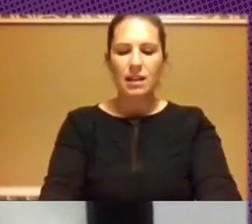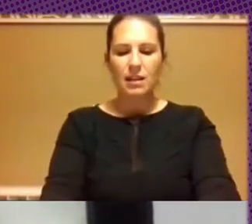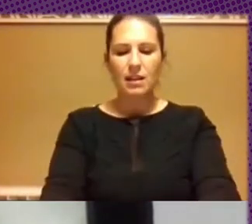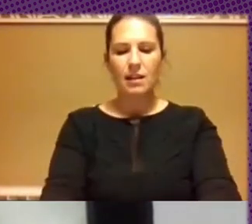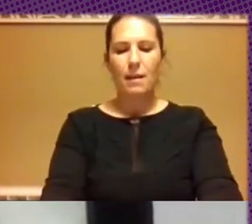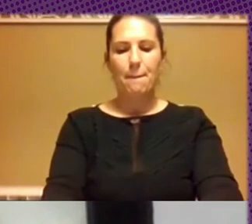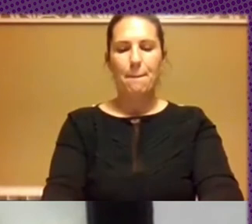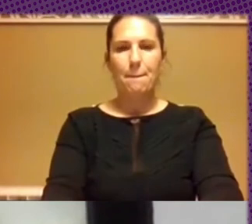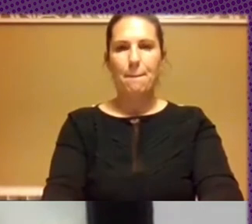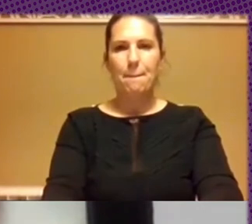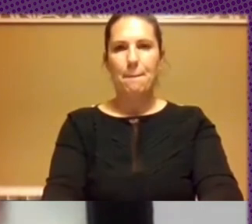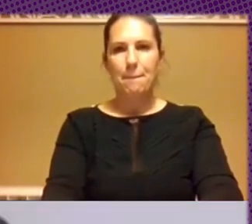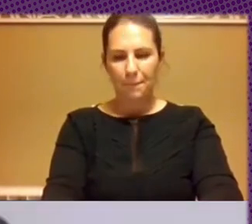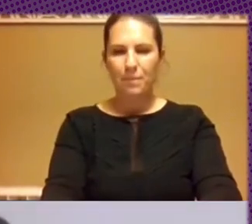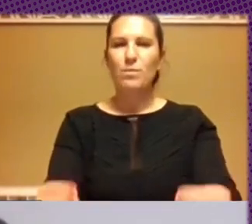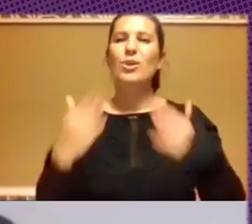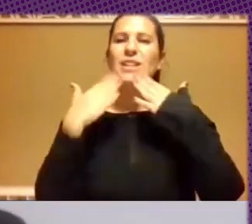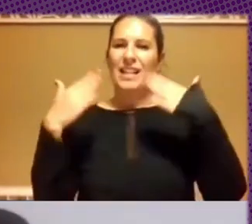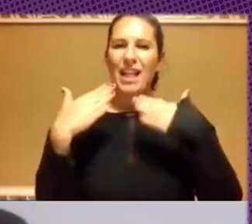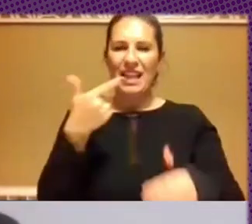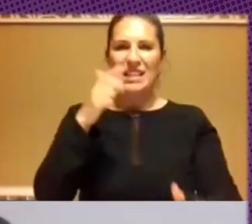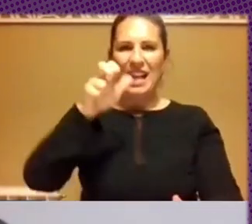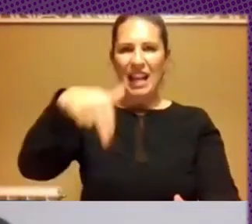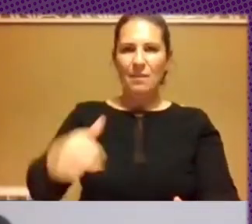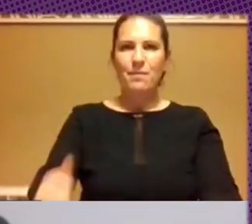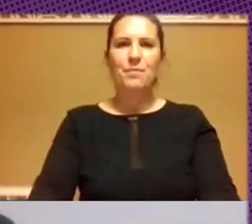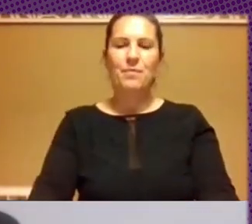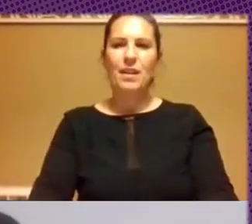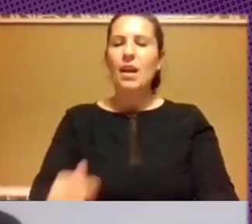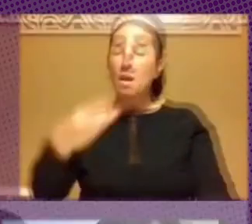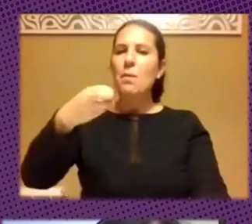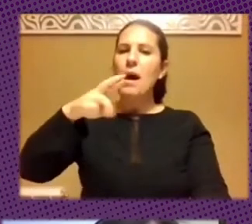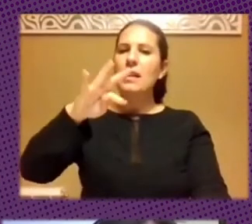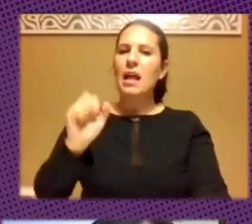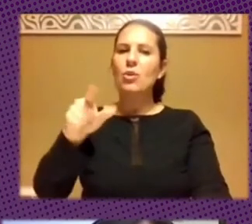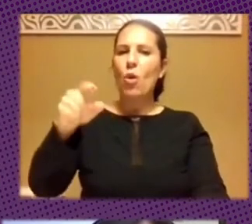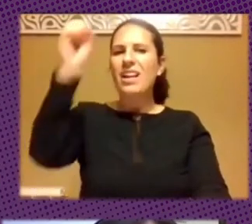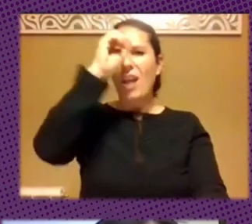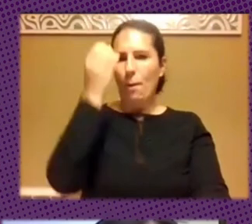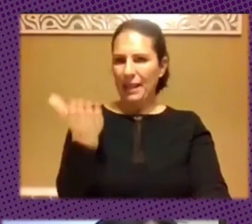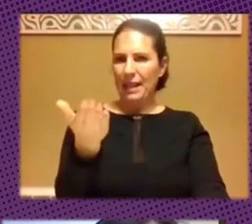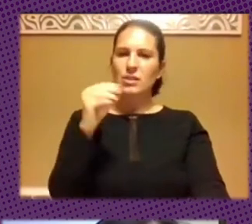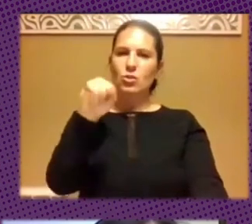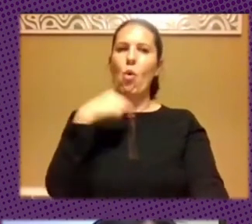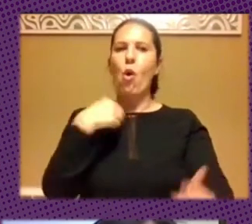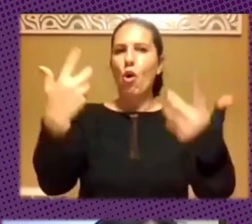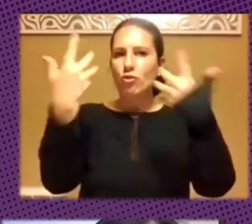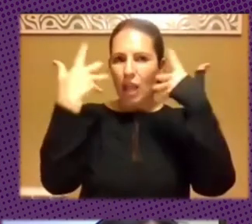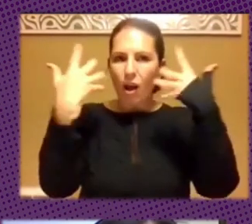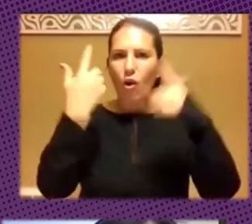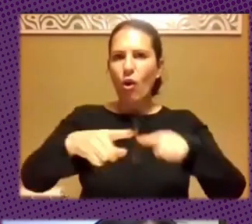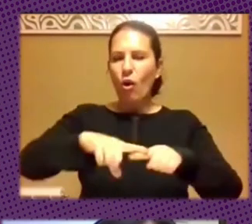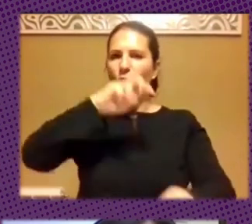muchas muchas gracias Glenn Marta ¿qué opinas? aparte de tus consejos si